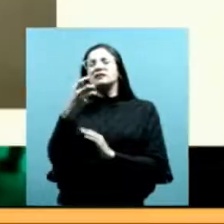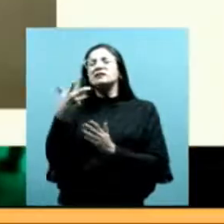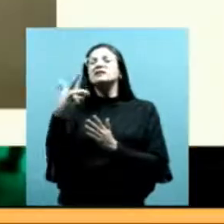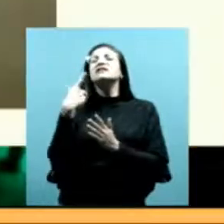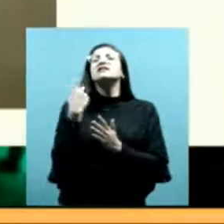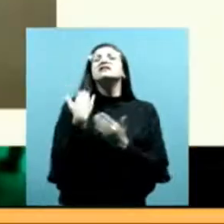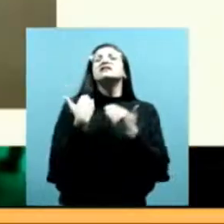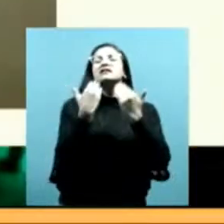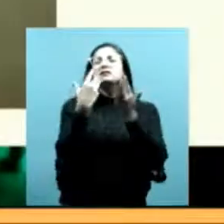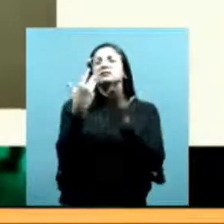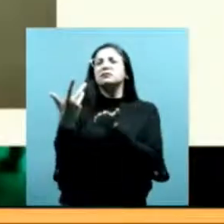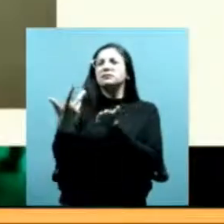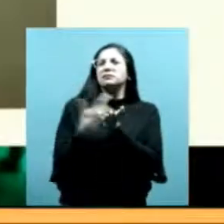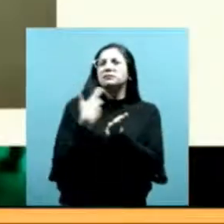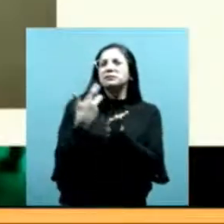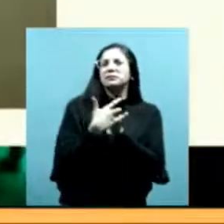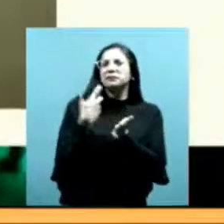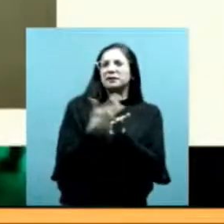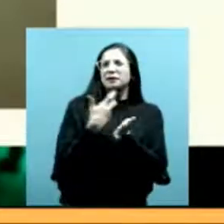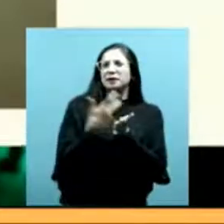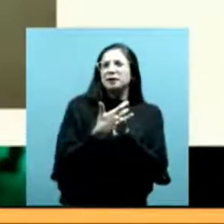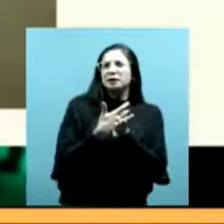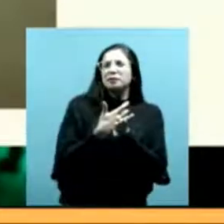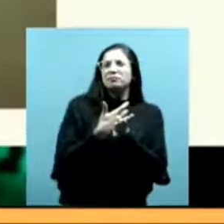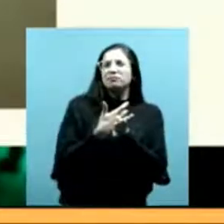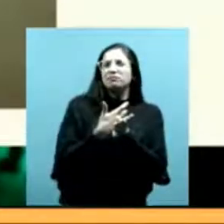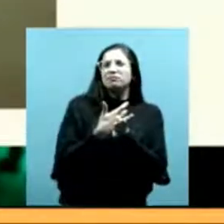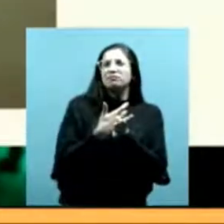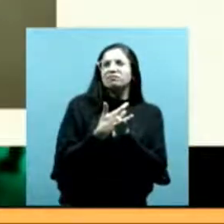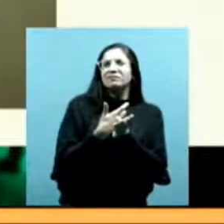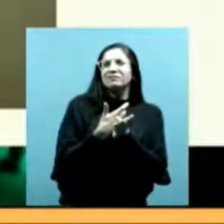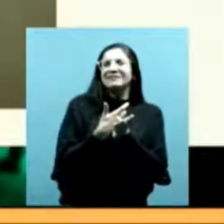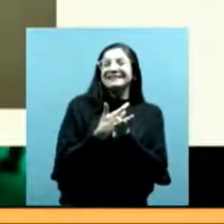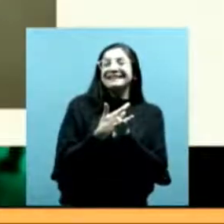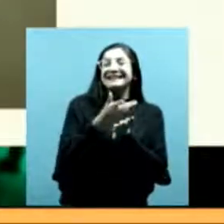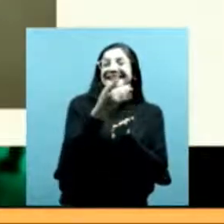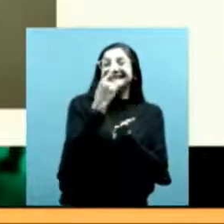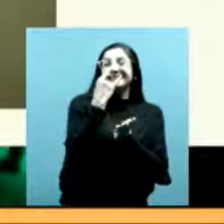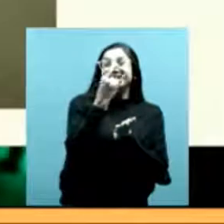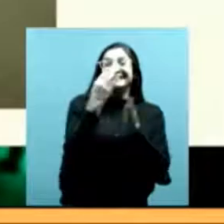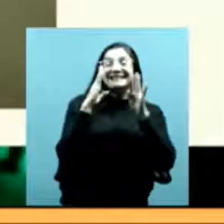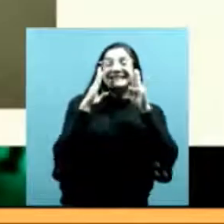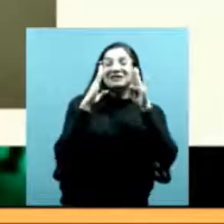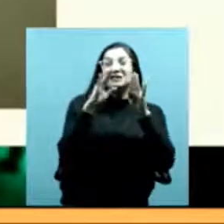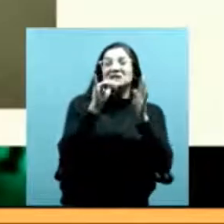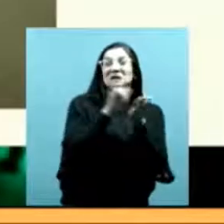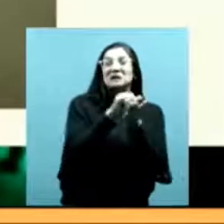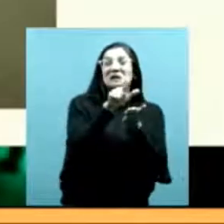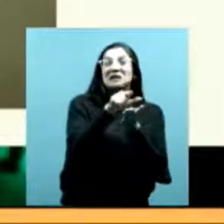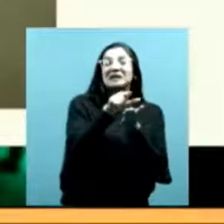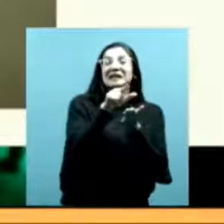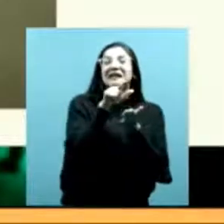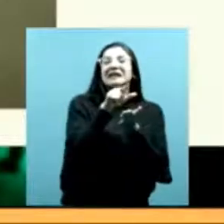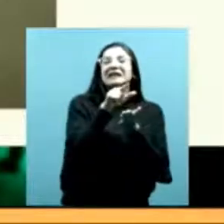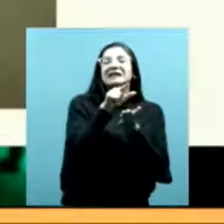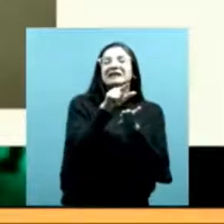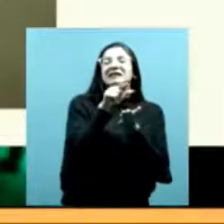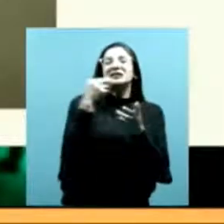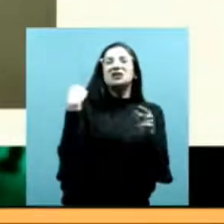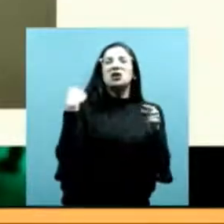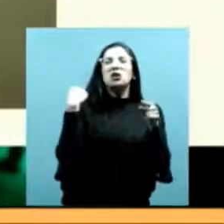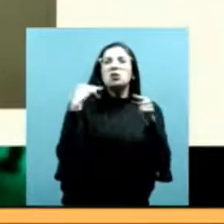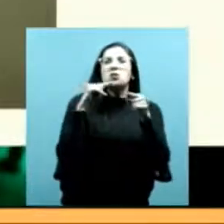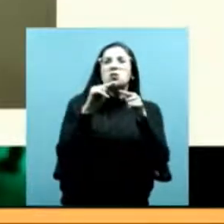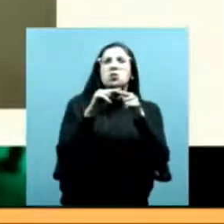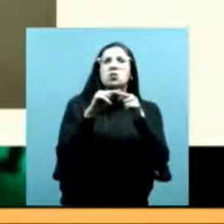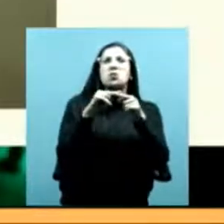uno de esos index que a mí siempre me llama la atención por todo lo que produce porque en realidad es una pista del archivo que es